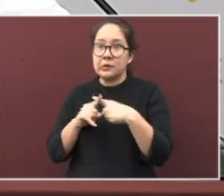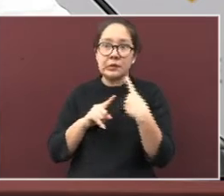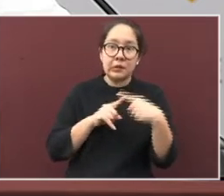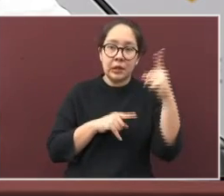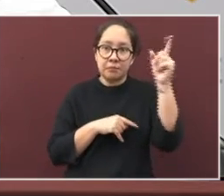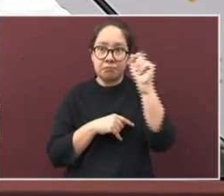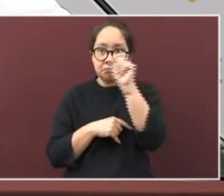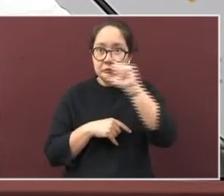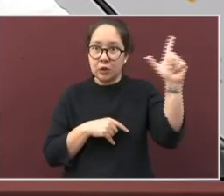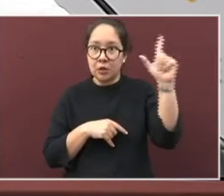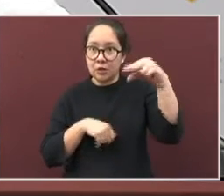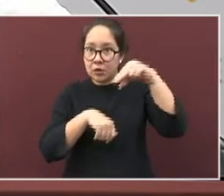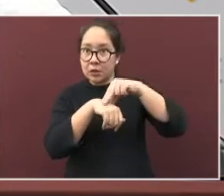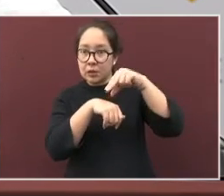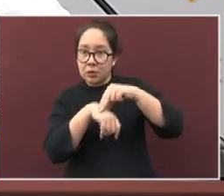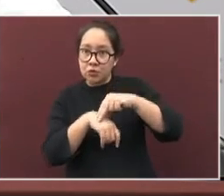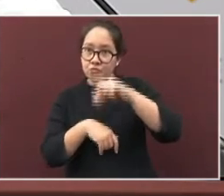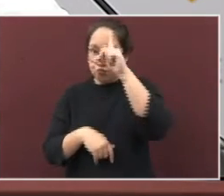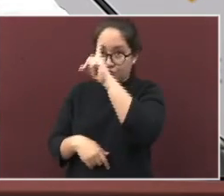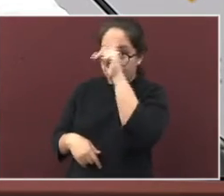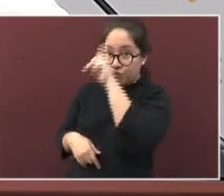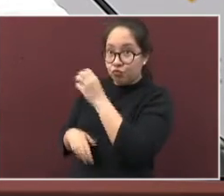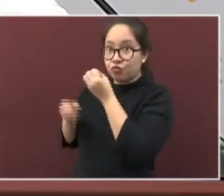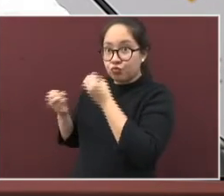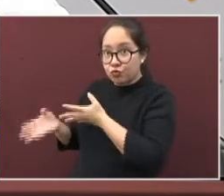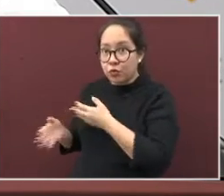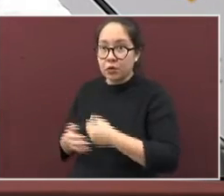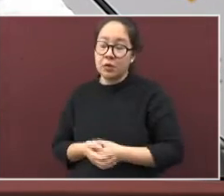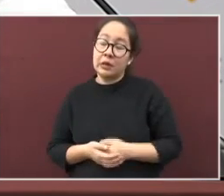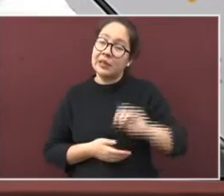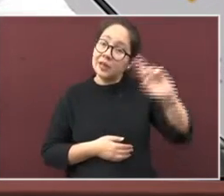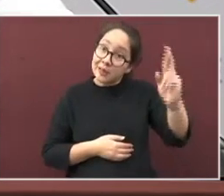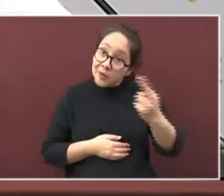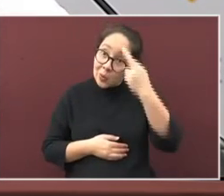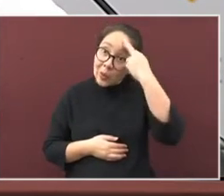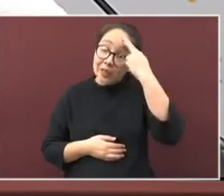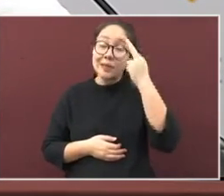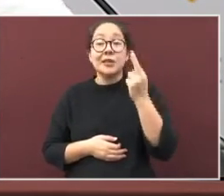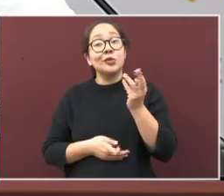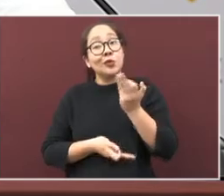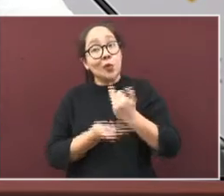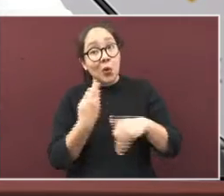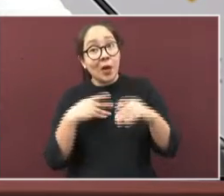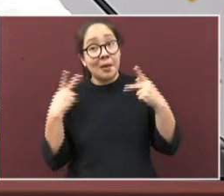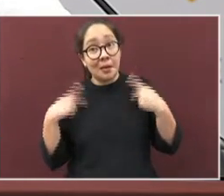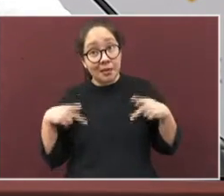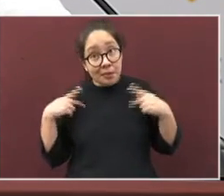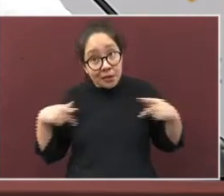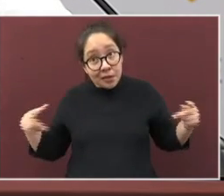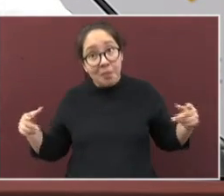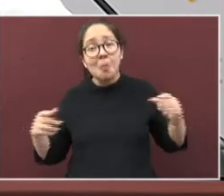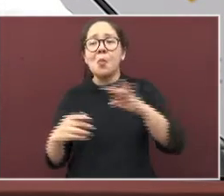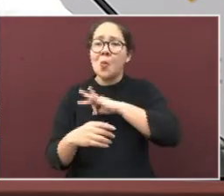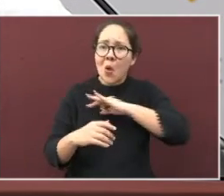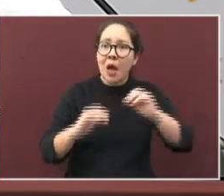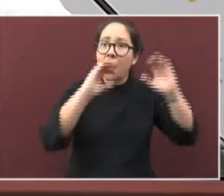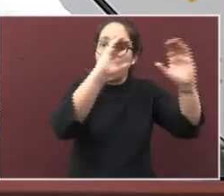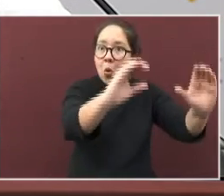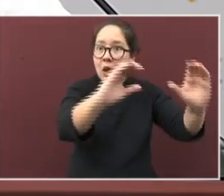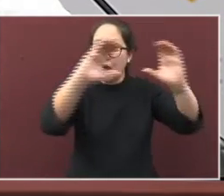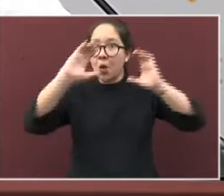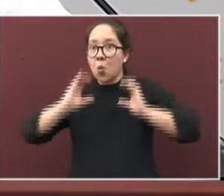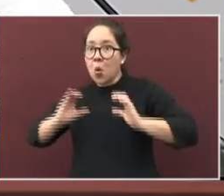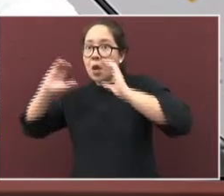profesional. Recuerden, familia Veracruzana, que entre todos podemos prevenir que los